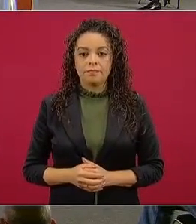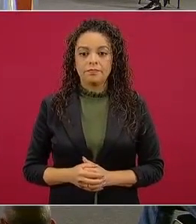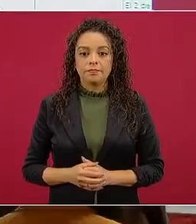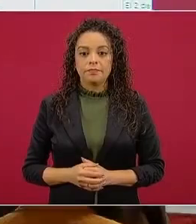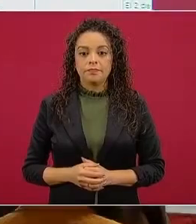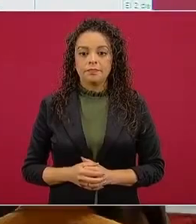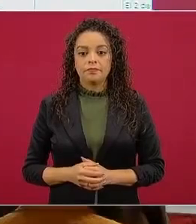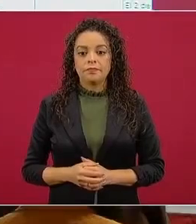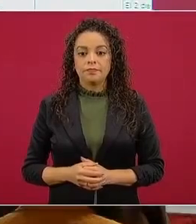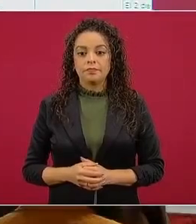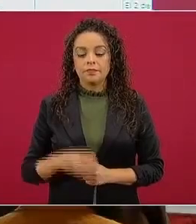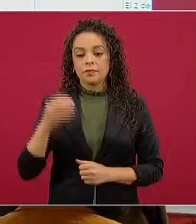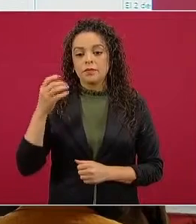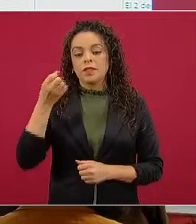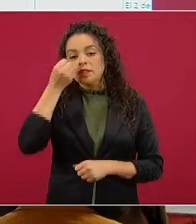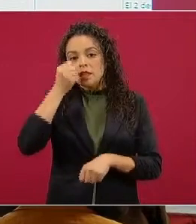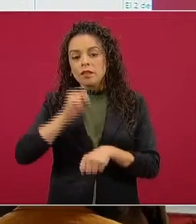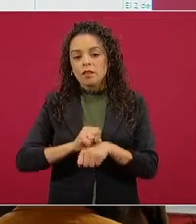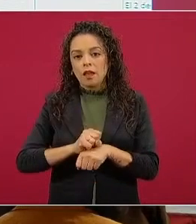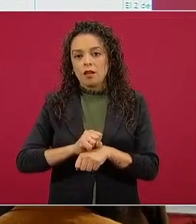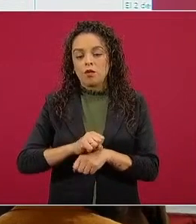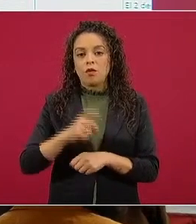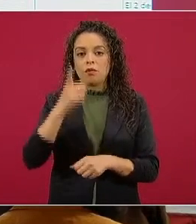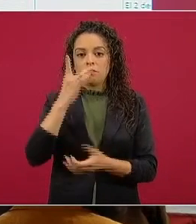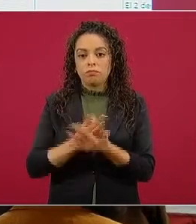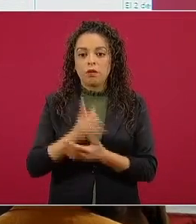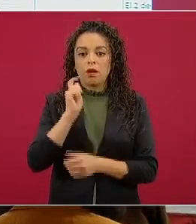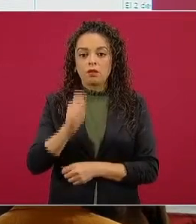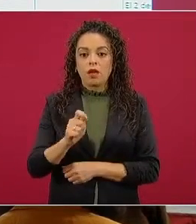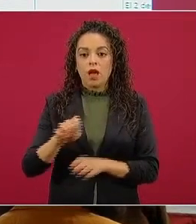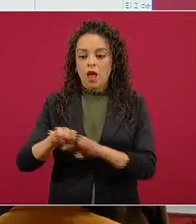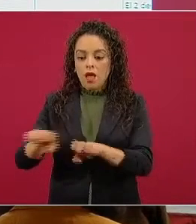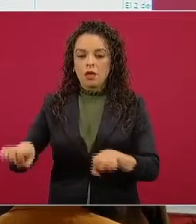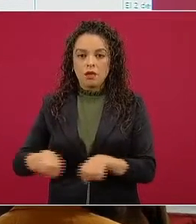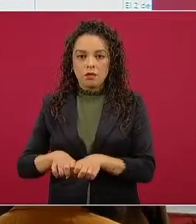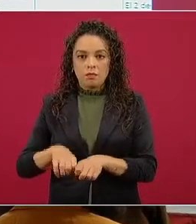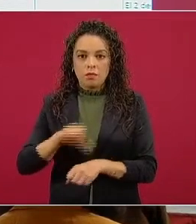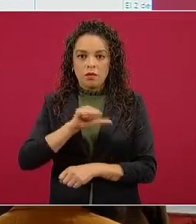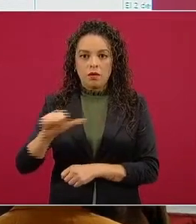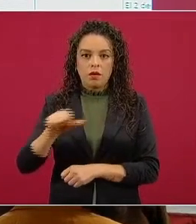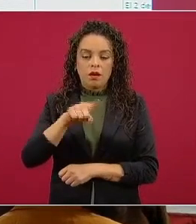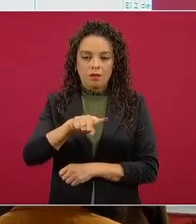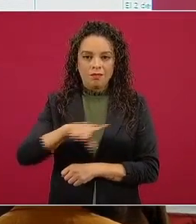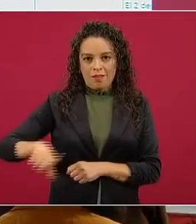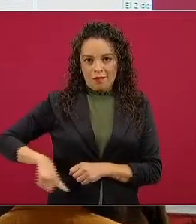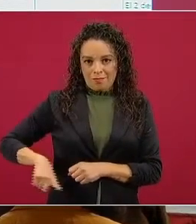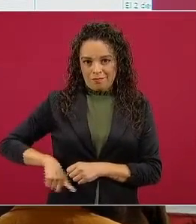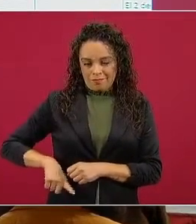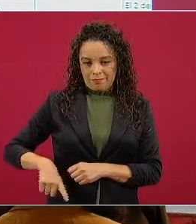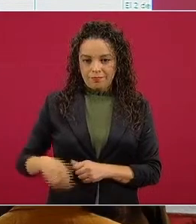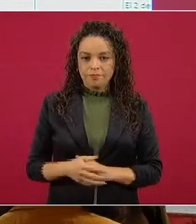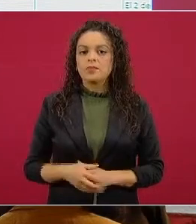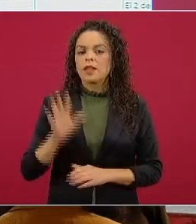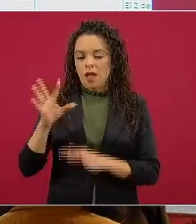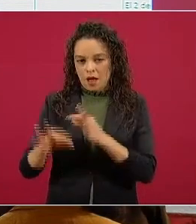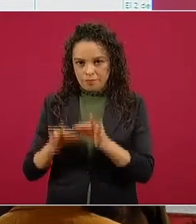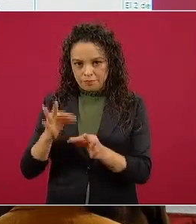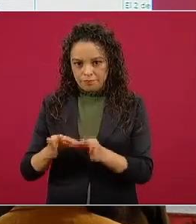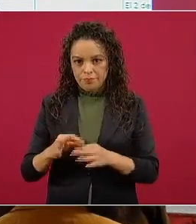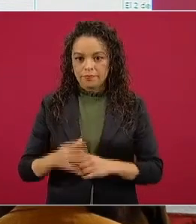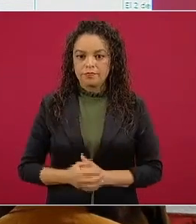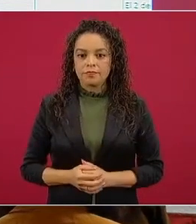integrantes del gabinete ampliado cumplido. Se cancelarán fideicomisos